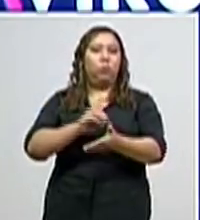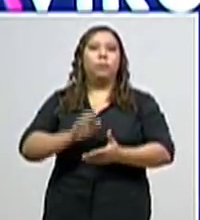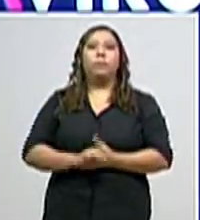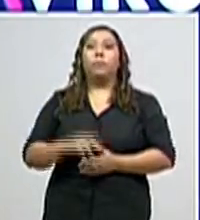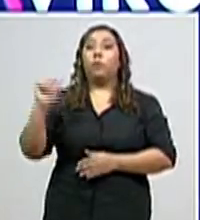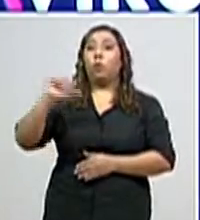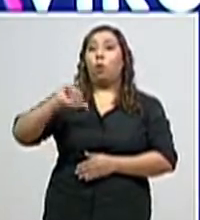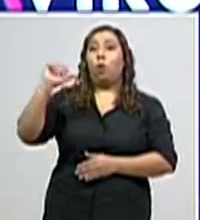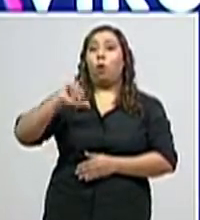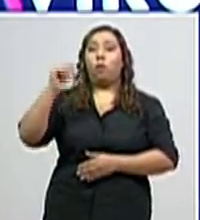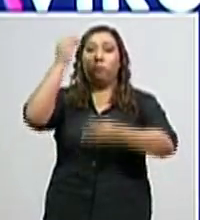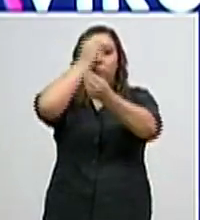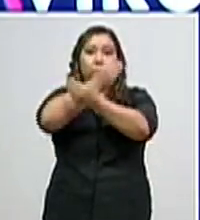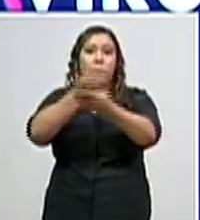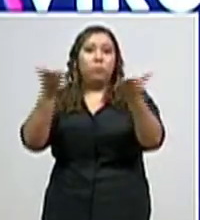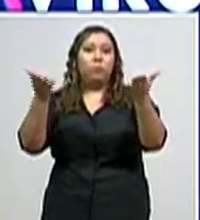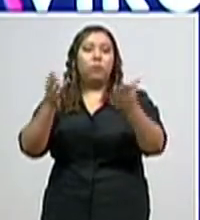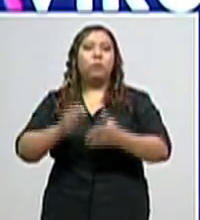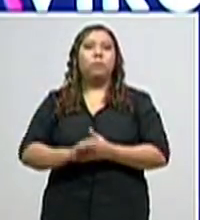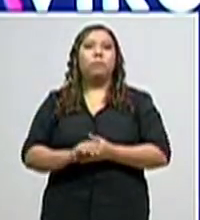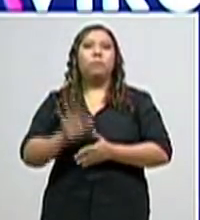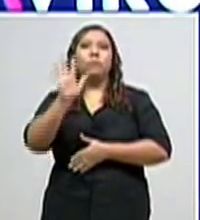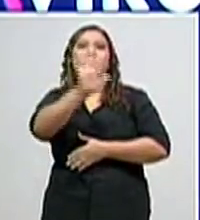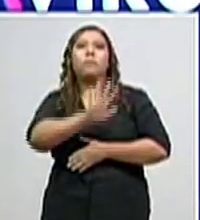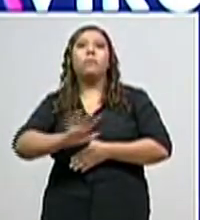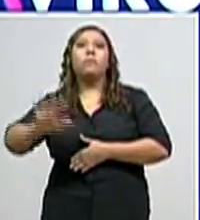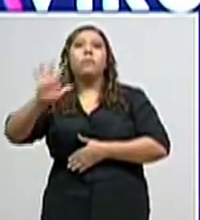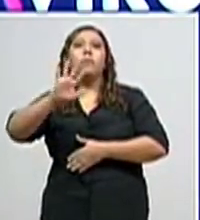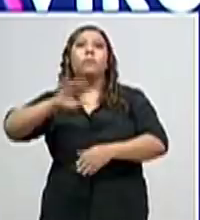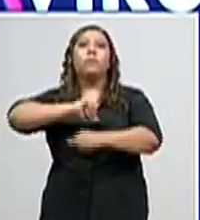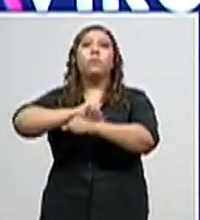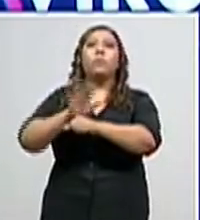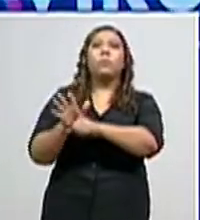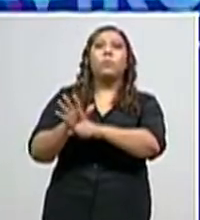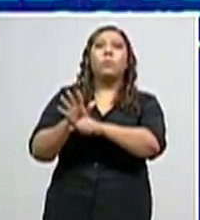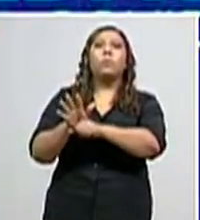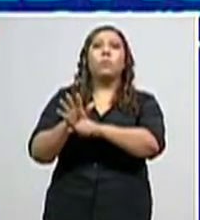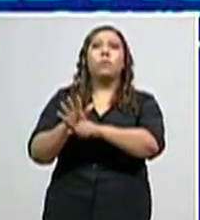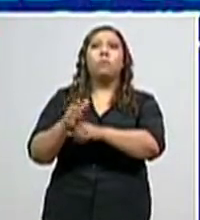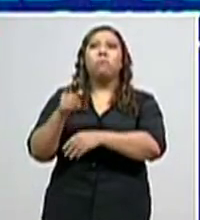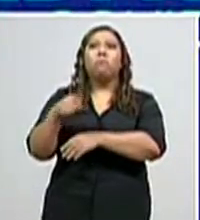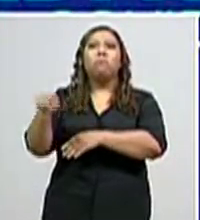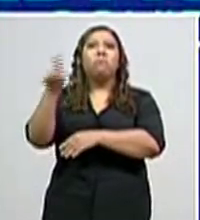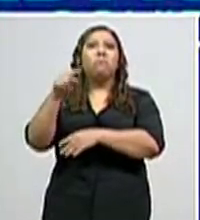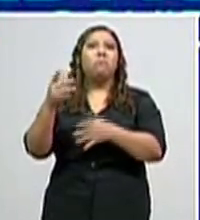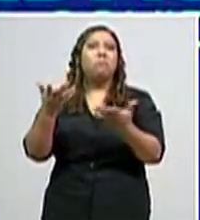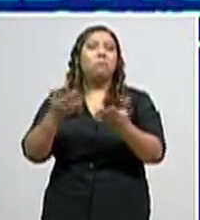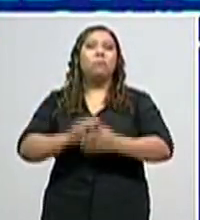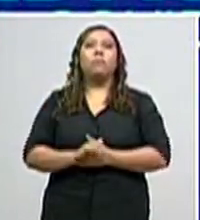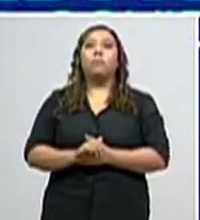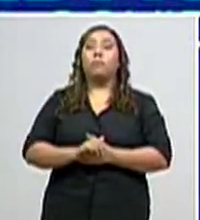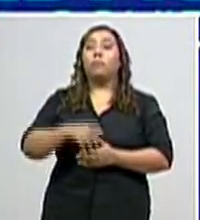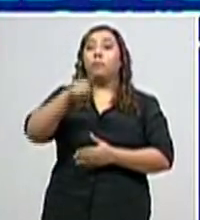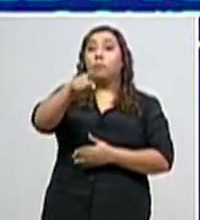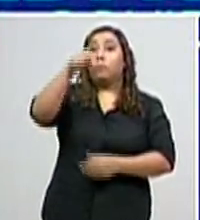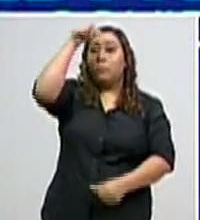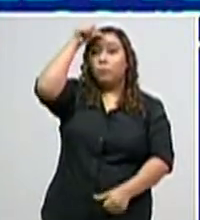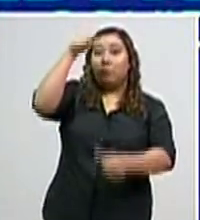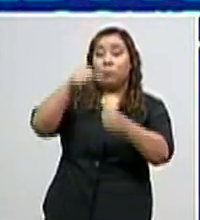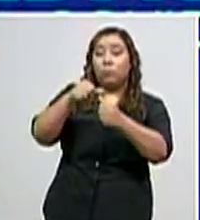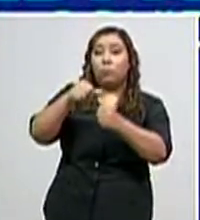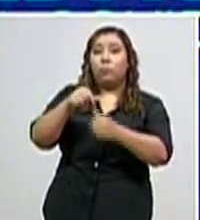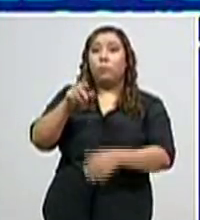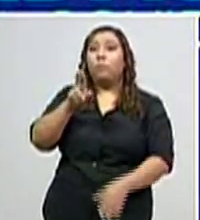la situación actual de coronavirus en nuestro país. Recordarles que el gobierno de la república ha puesto a su